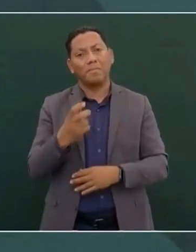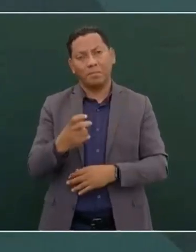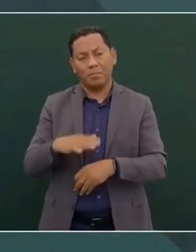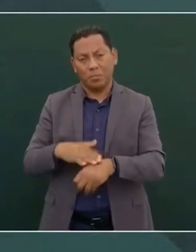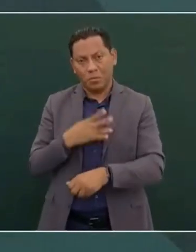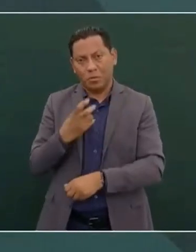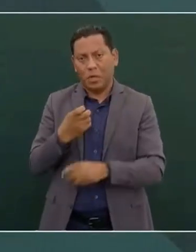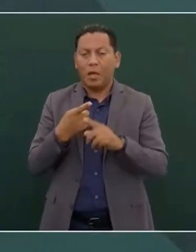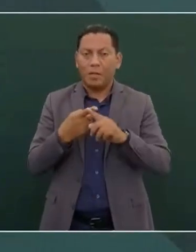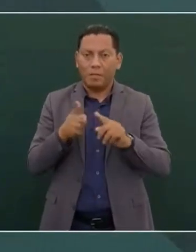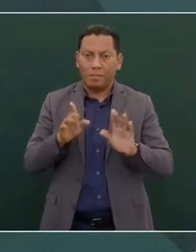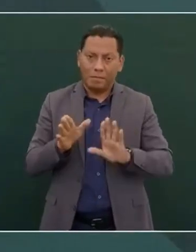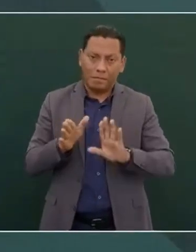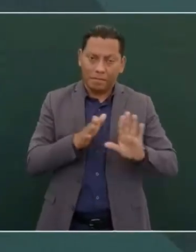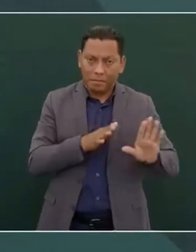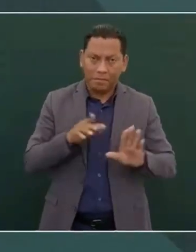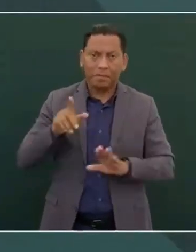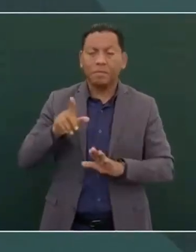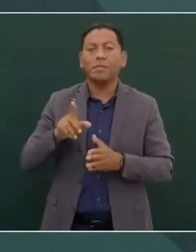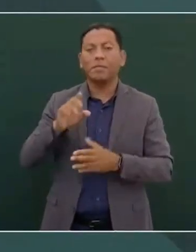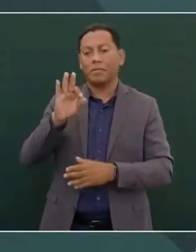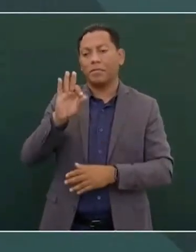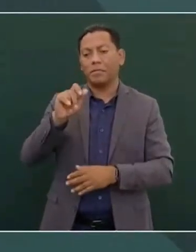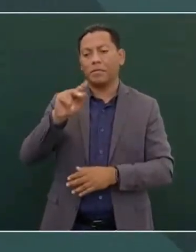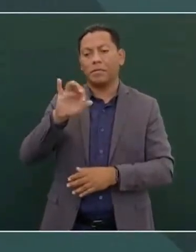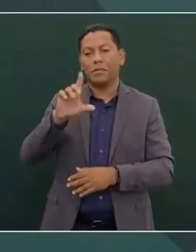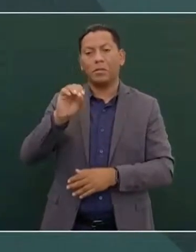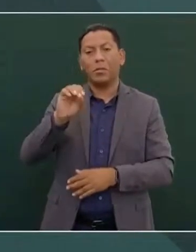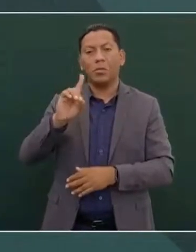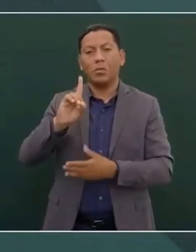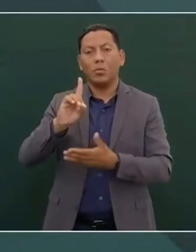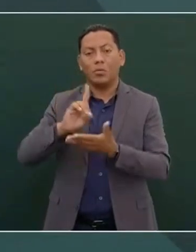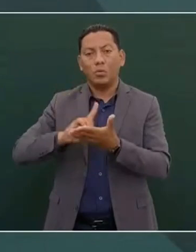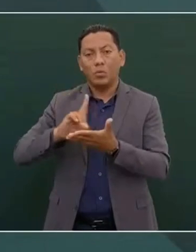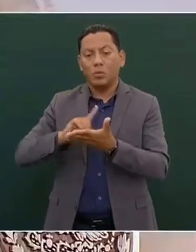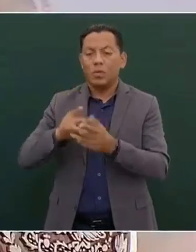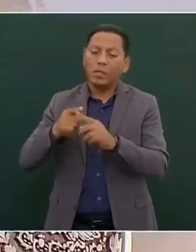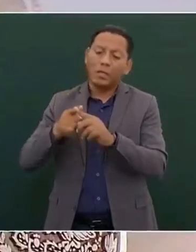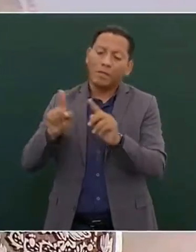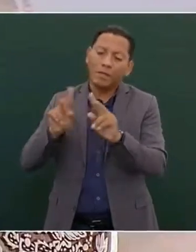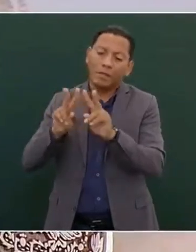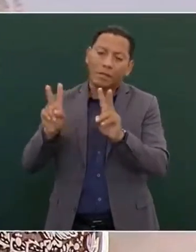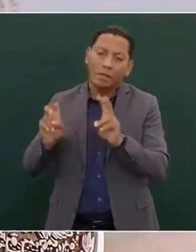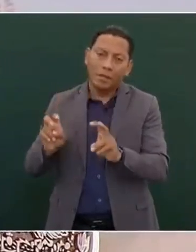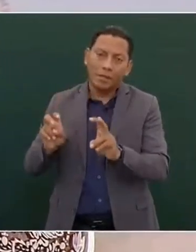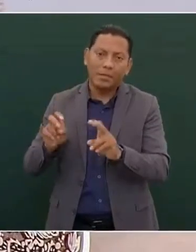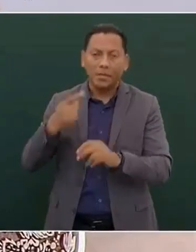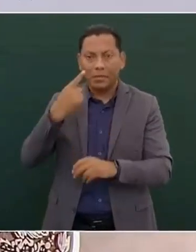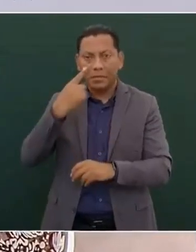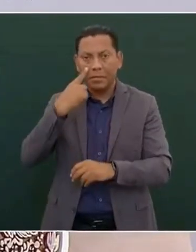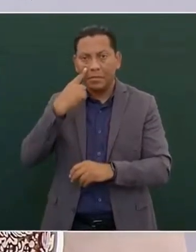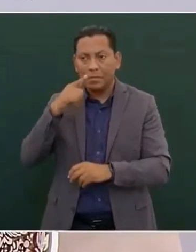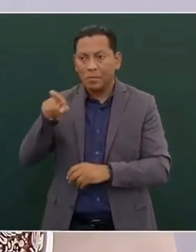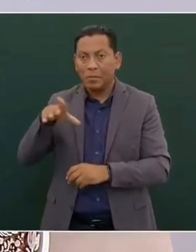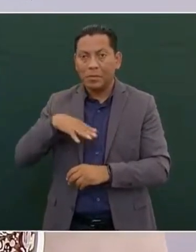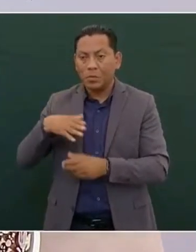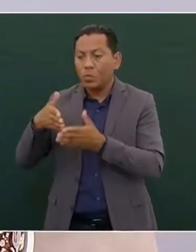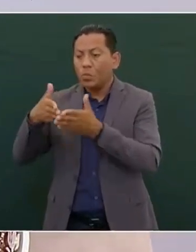El caso del tráfico de fentanilo es otra cosa. Entra por los puertos,